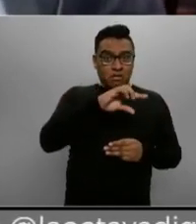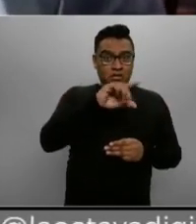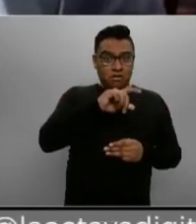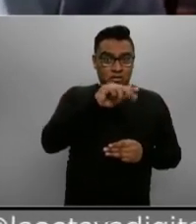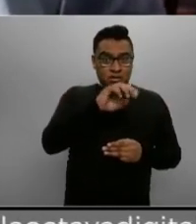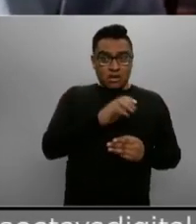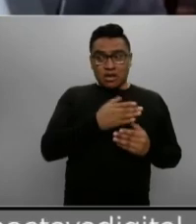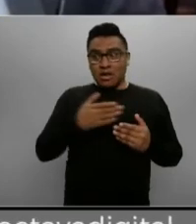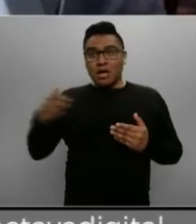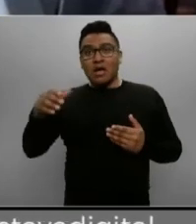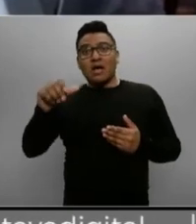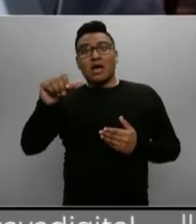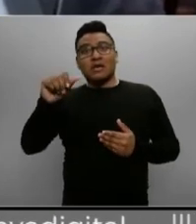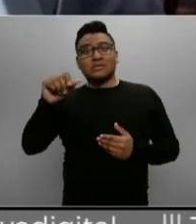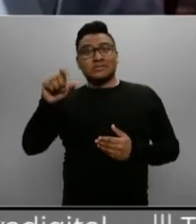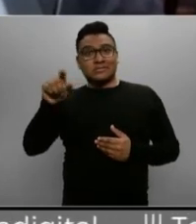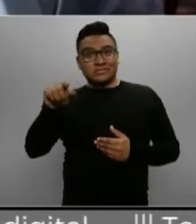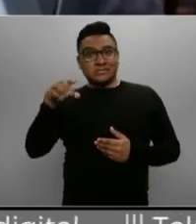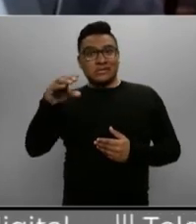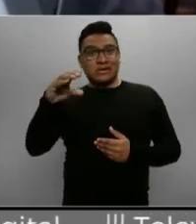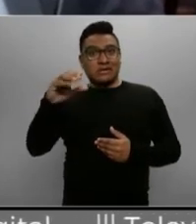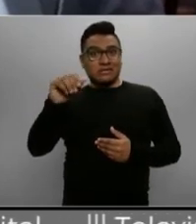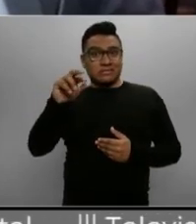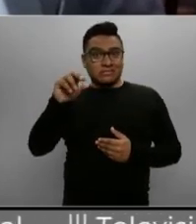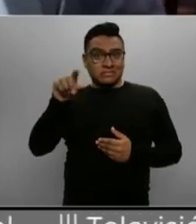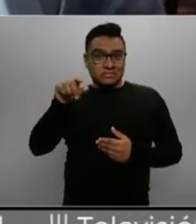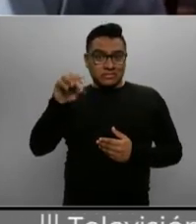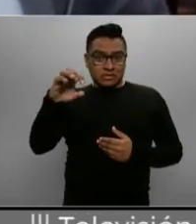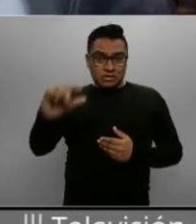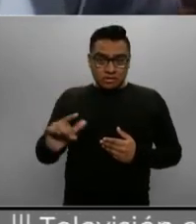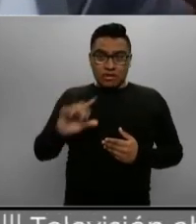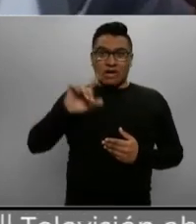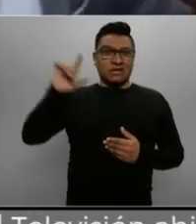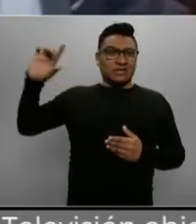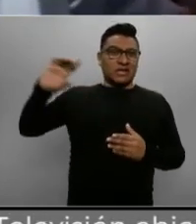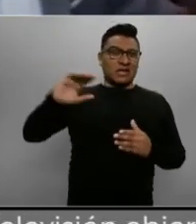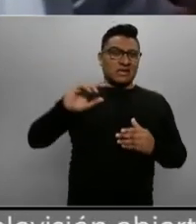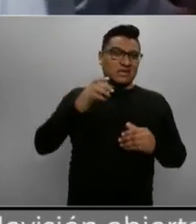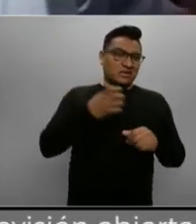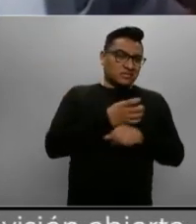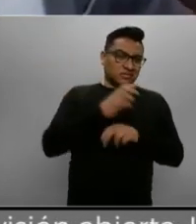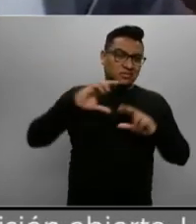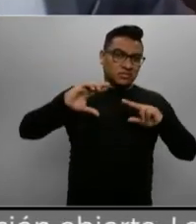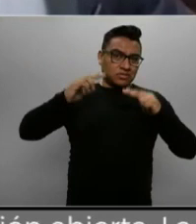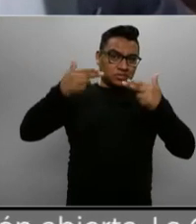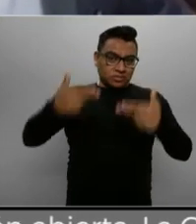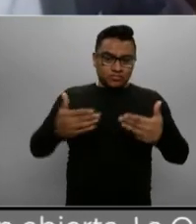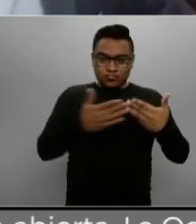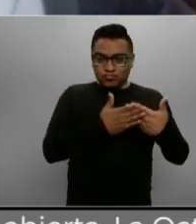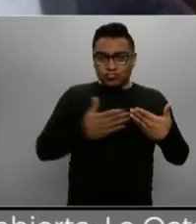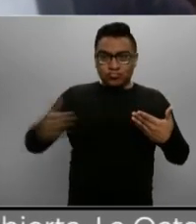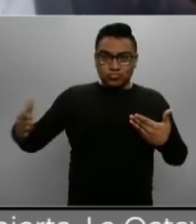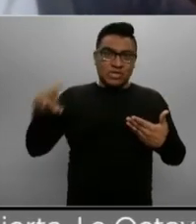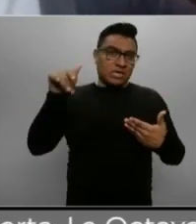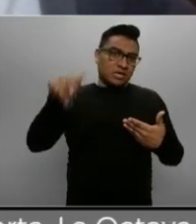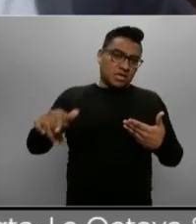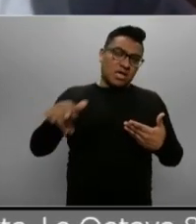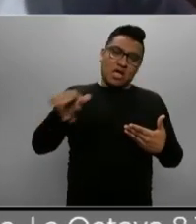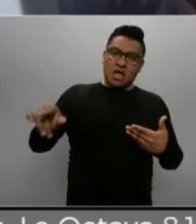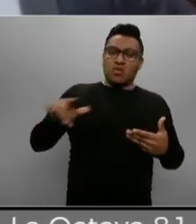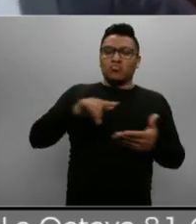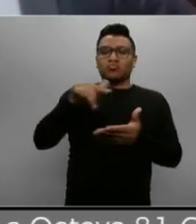Campeche, y va a rehabilitar, mejorar vías existentes del Chiapas Mayab, etcétera, Álvaro.